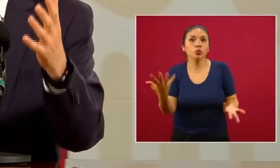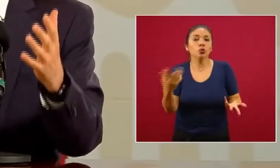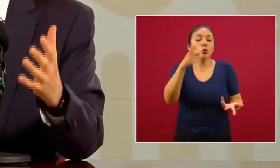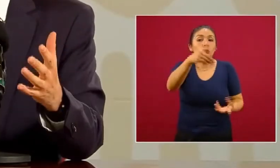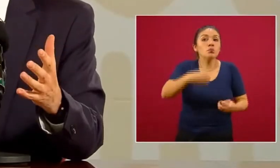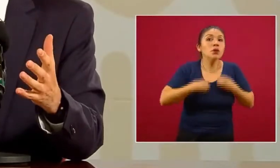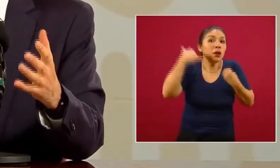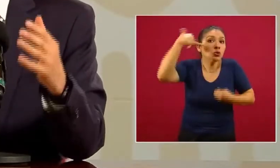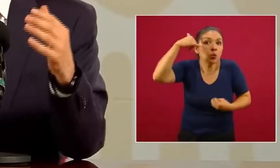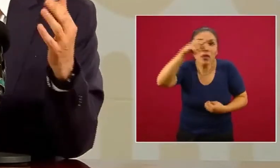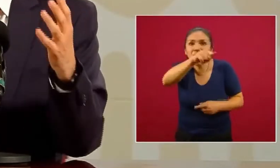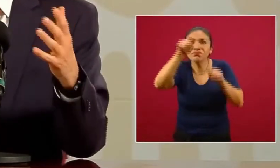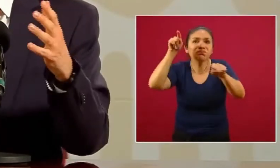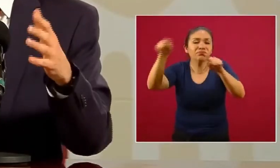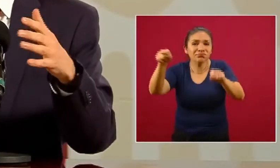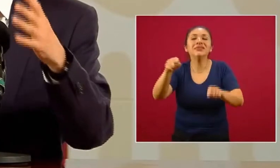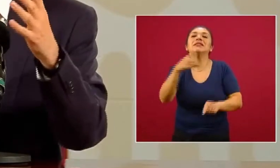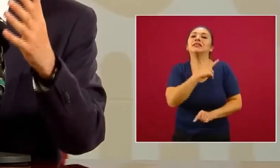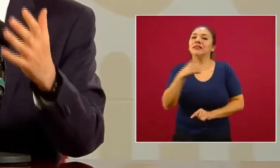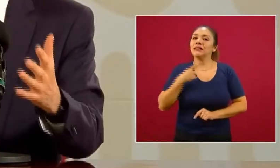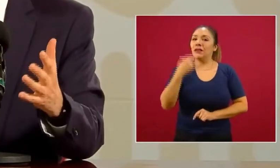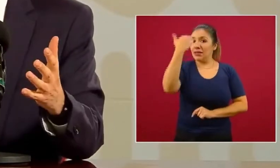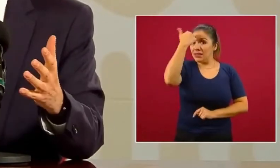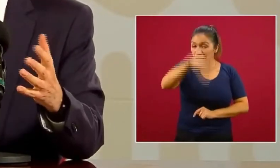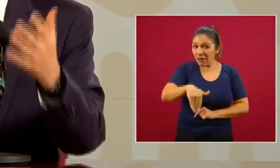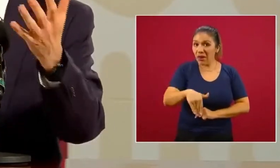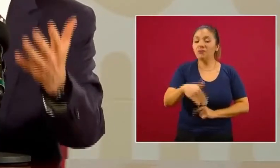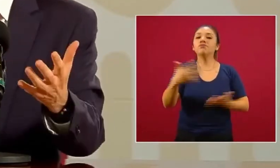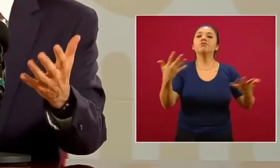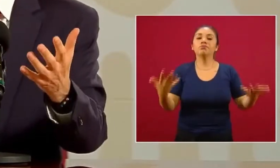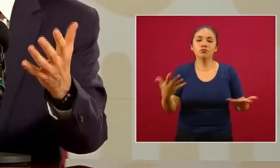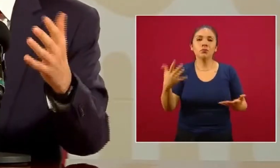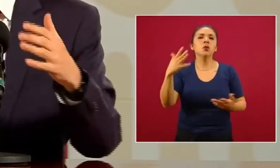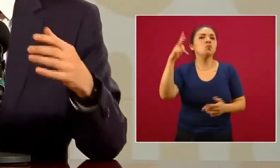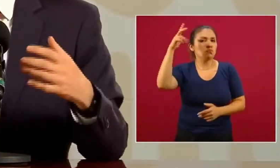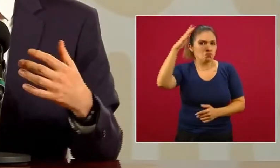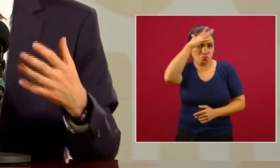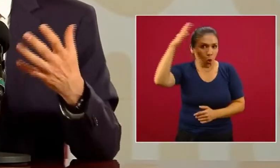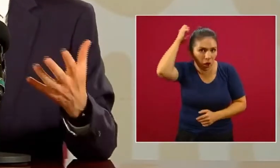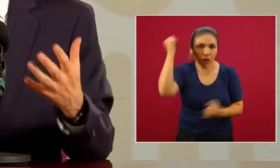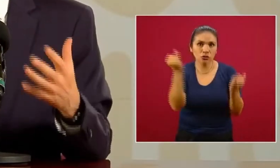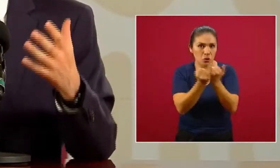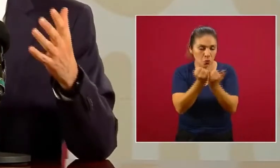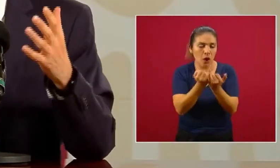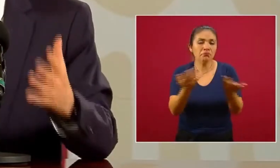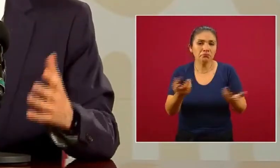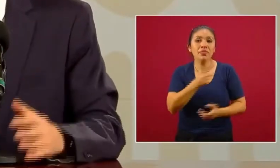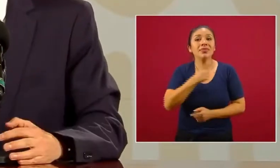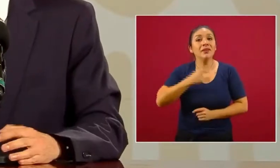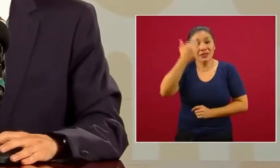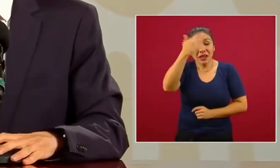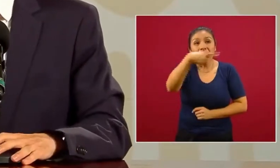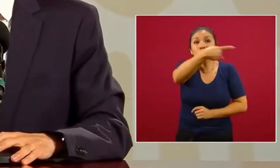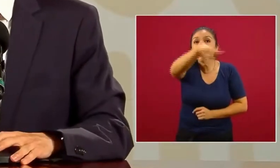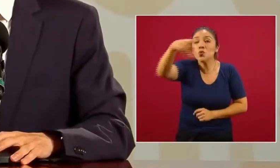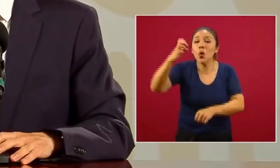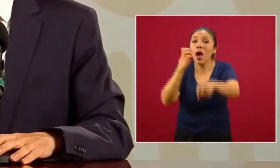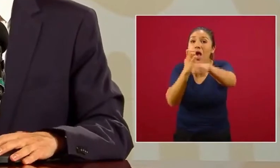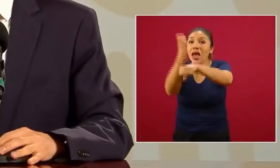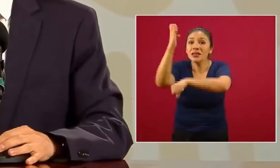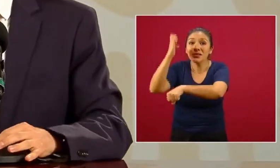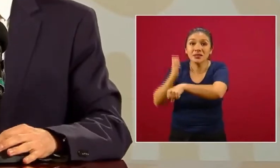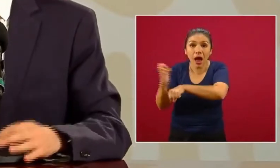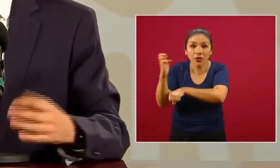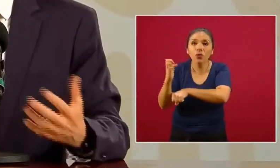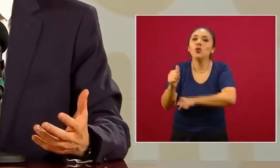vive en Yucatán, sepa que, entre otras, en Morelos, por ejemplo, sepa que en su entidad federativa, en su estado,